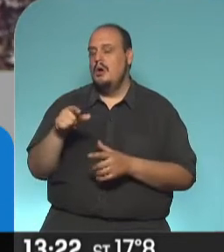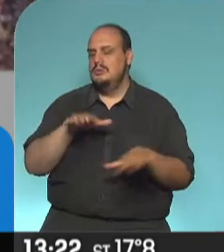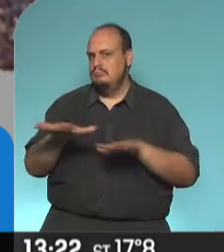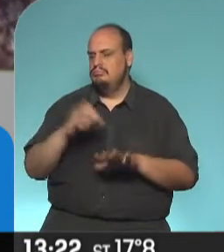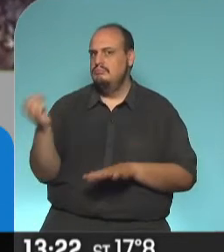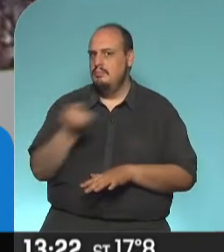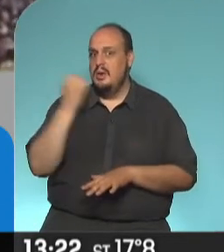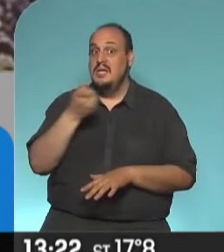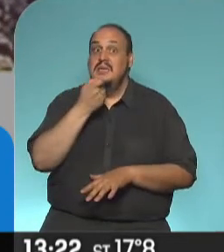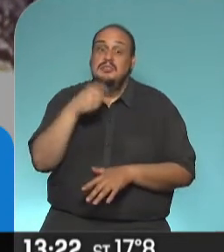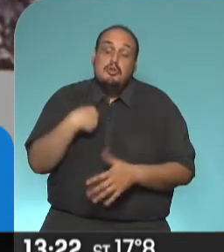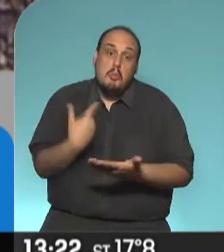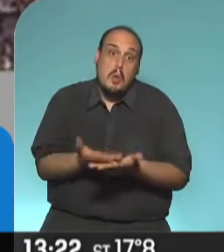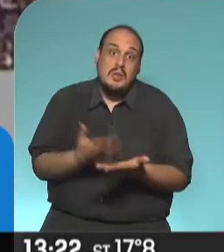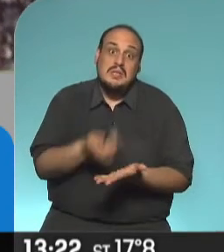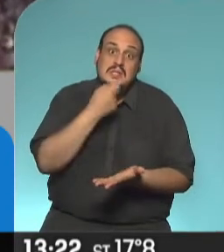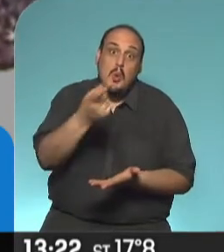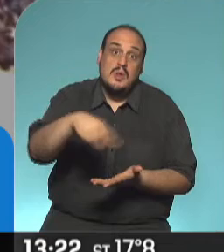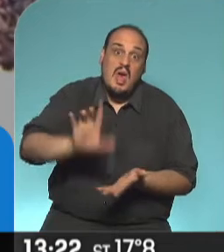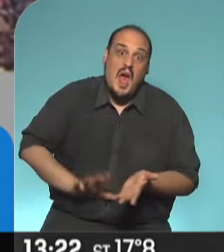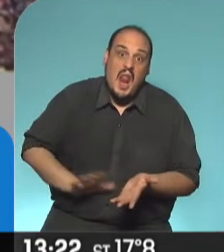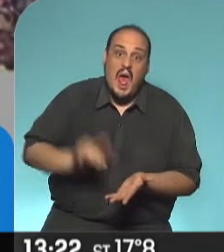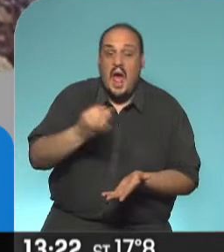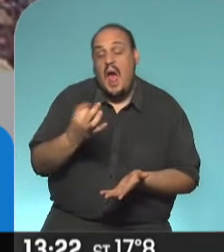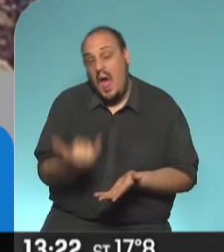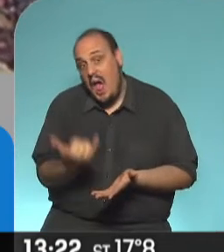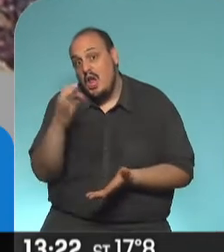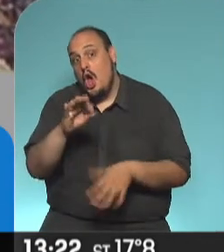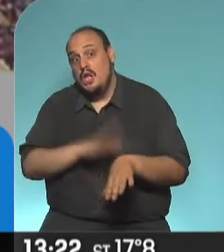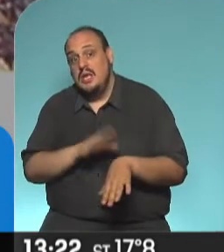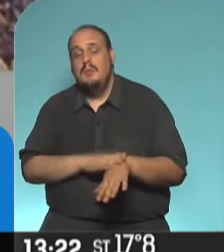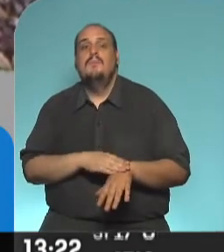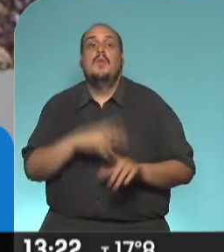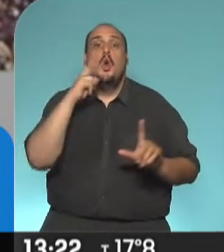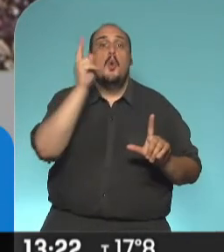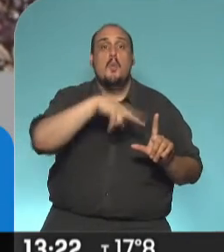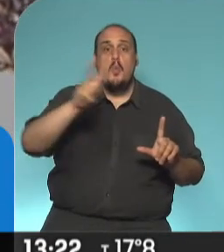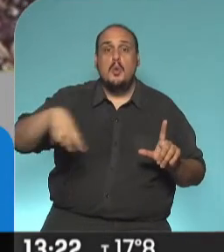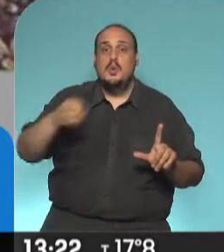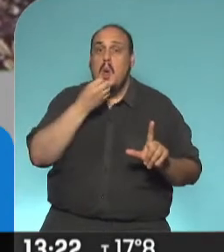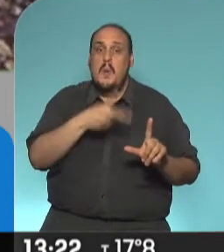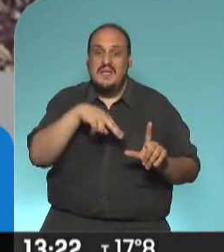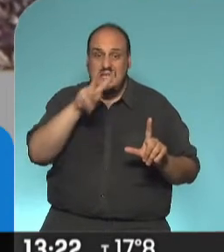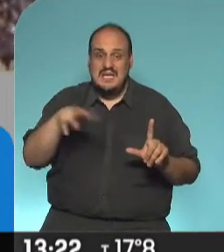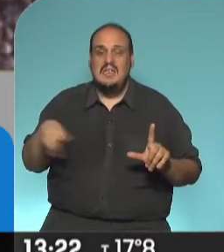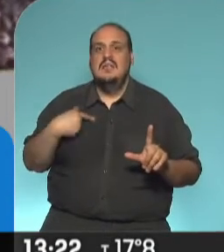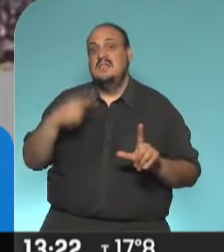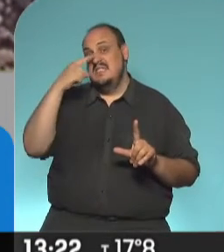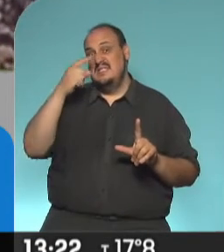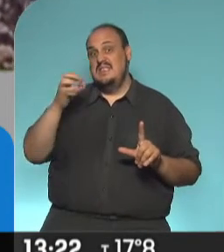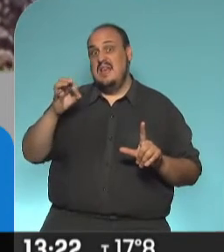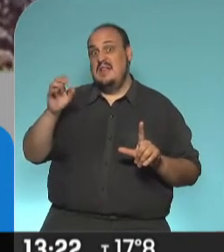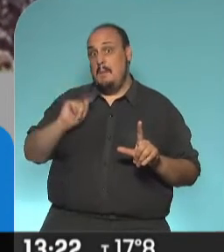que si tienen ganas, si tienen tiempo, se sumen porque el Museo Nacional de Bellas Artes reabrirá después de siete meses,